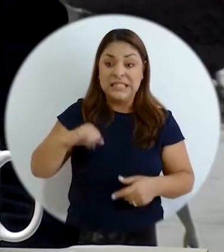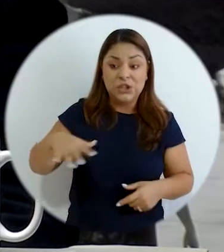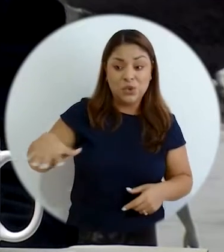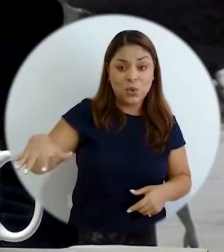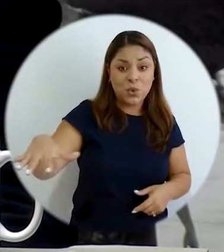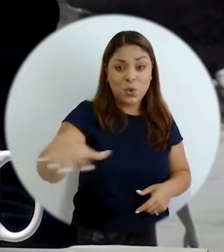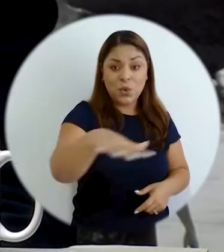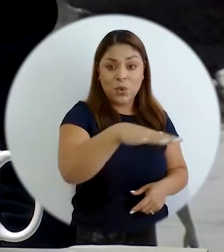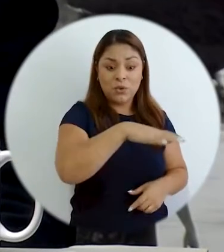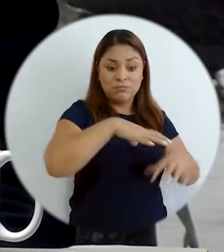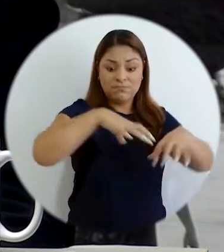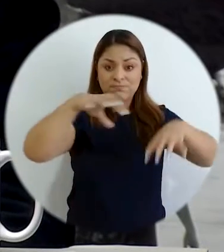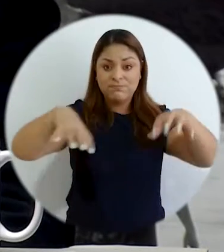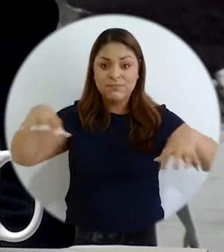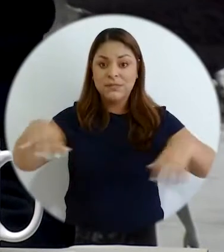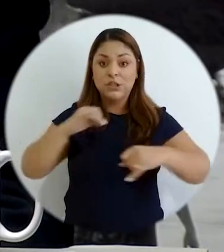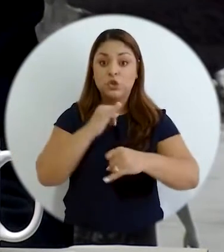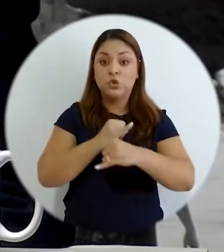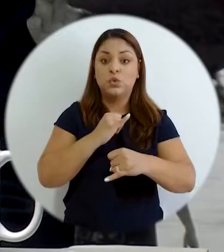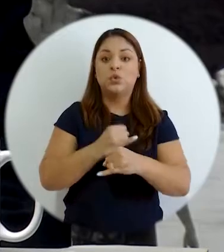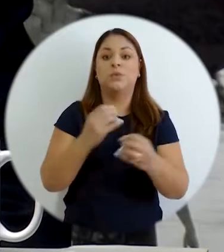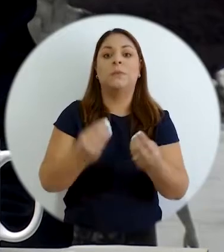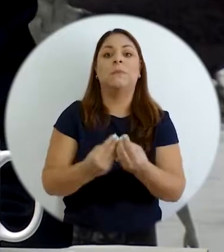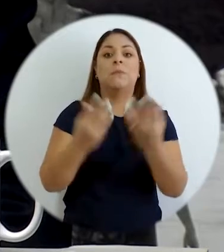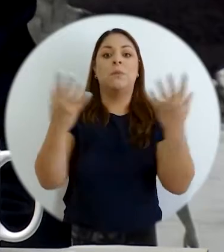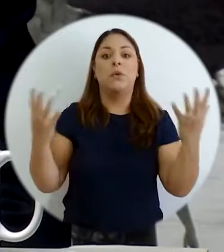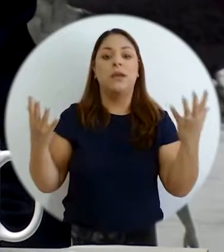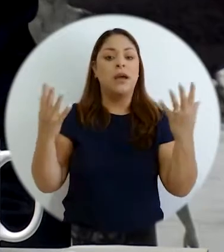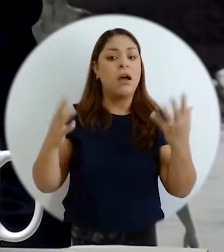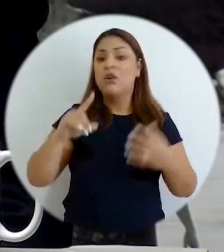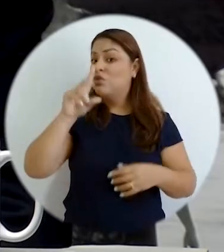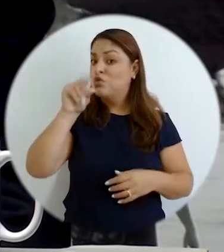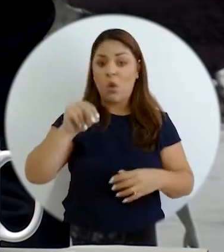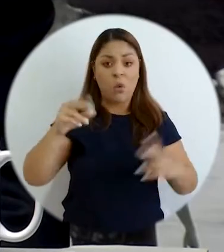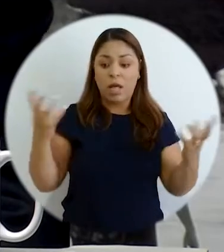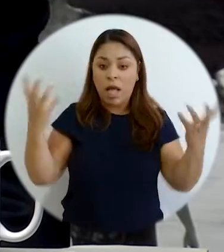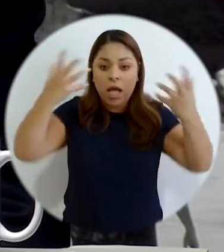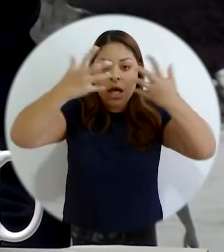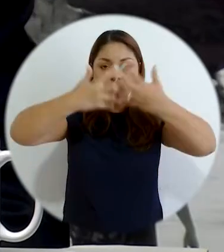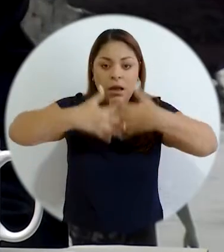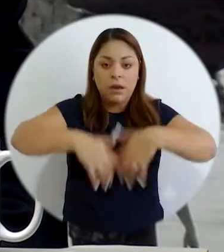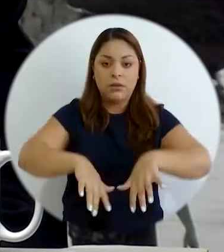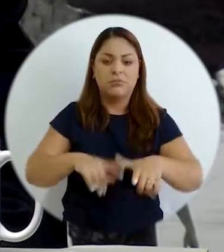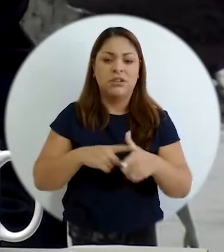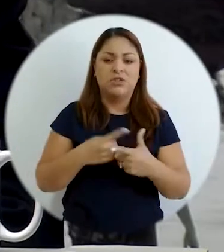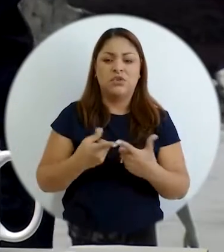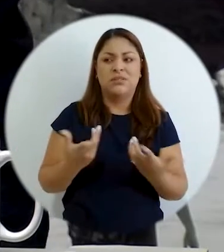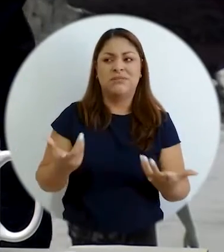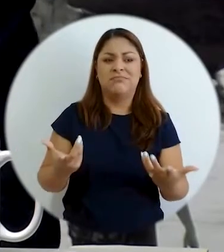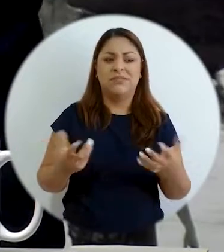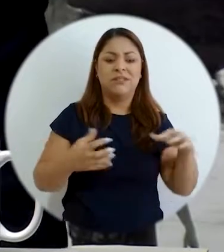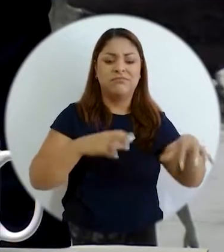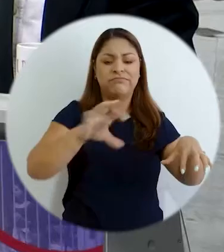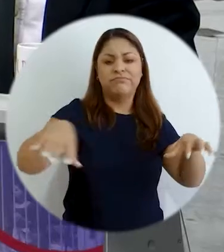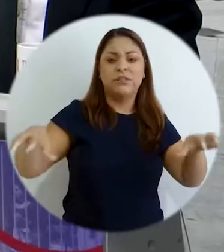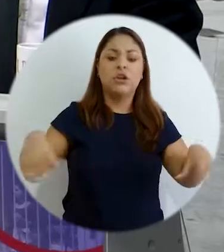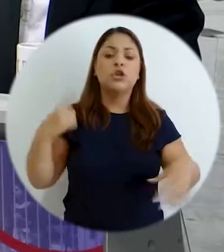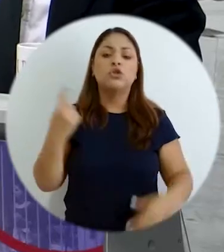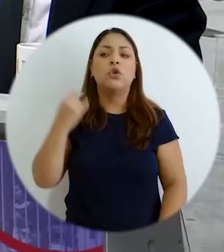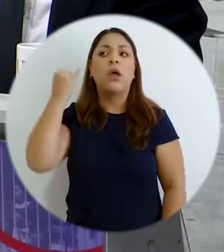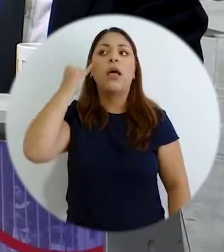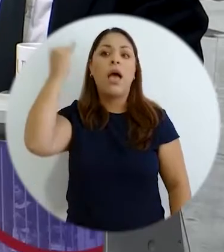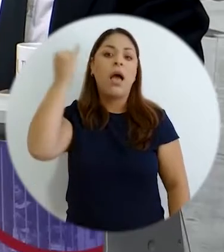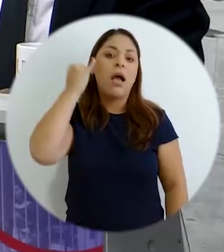ese conjunto de la institucionalidad pública no del paso de articularse, entonces usted lo que tiene